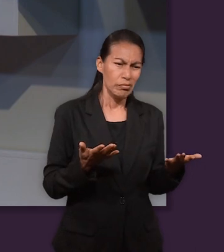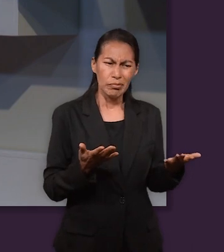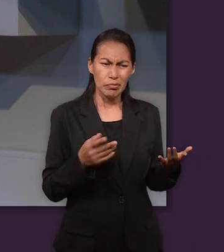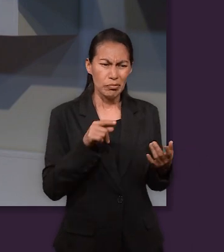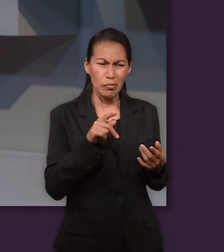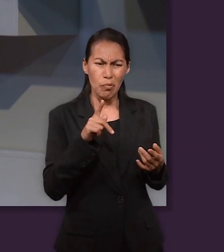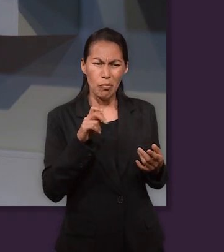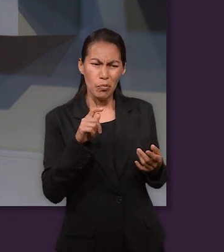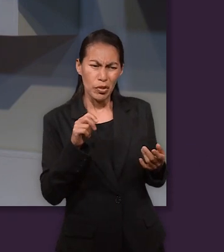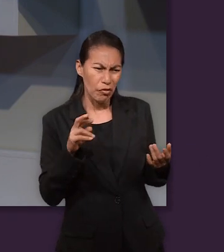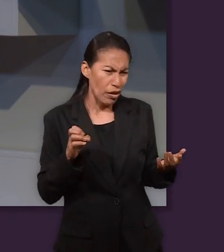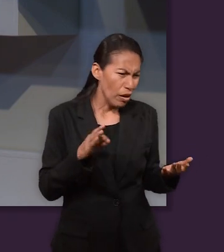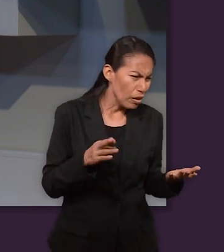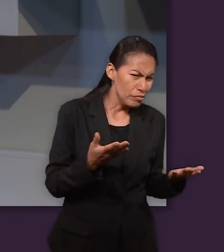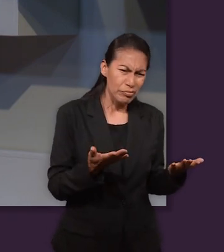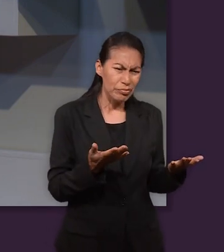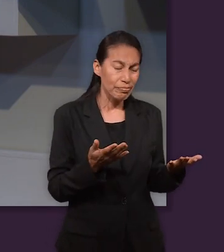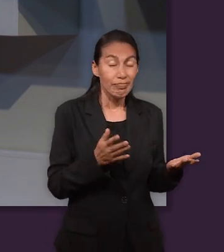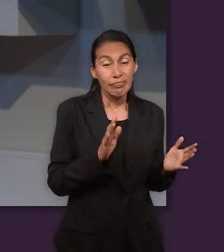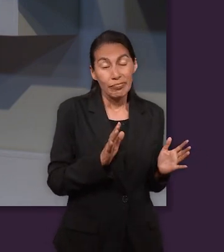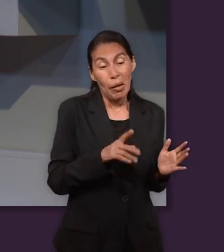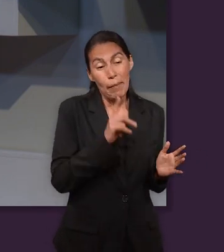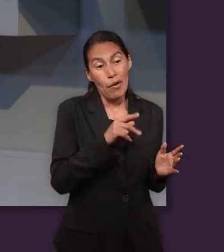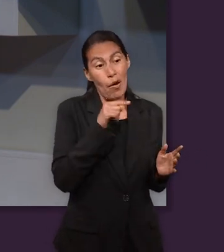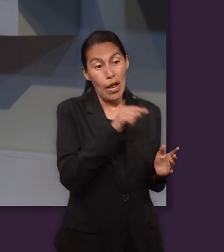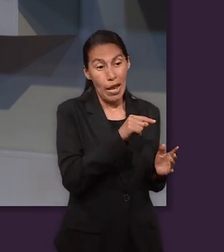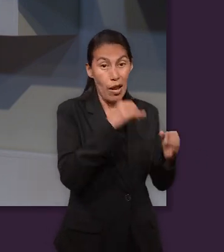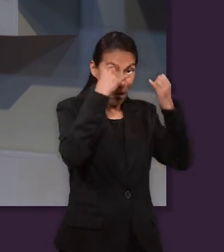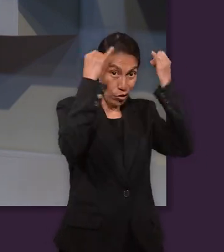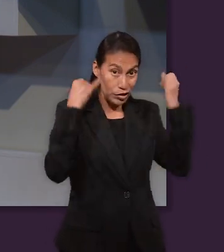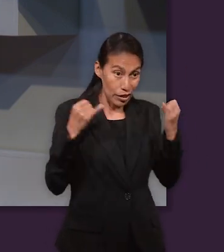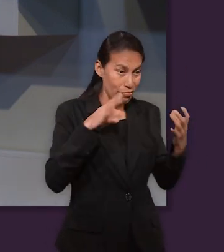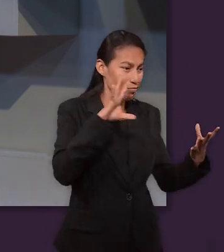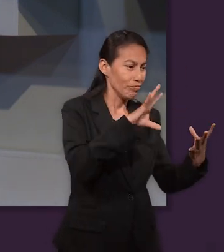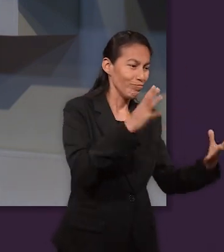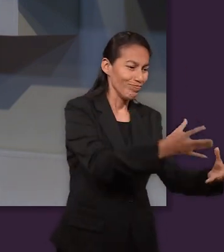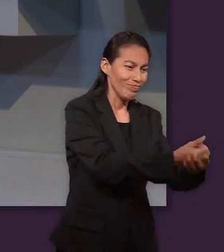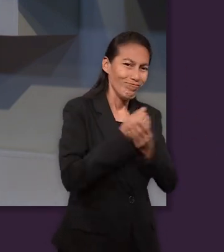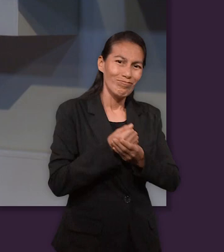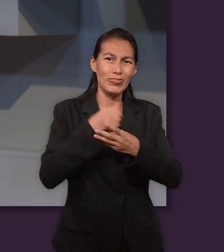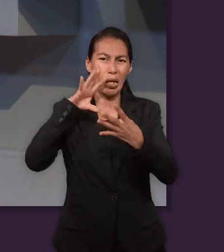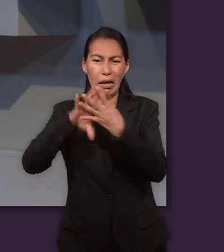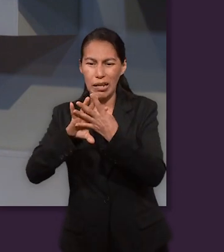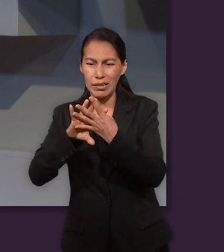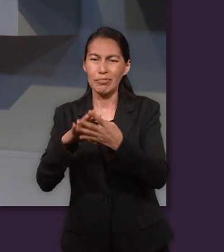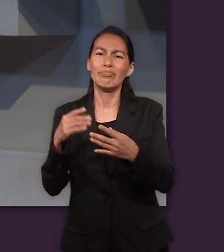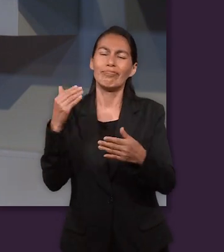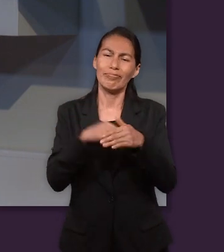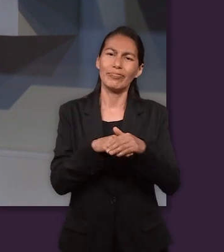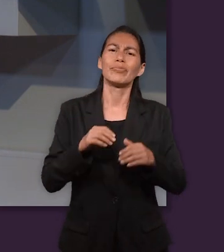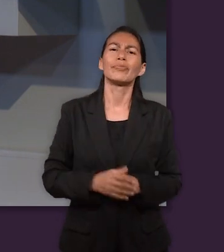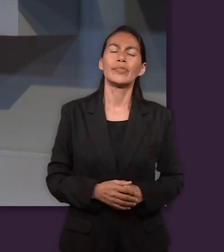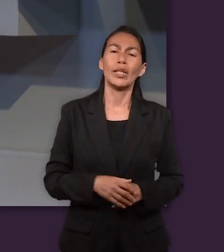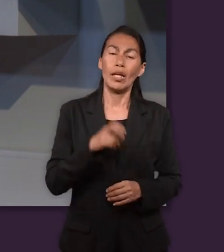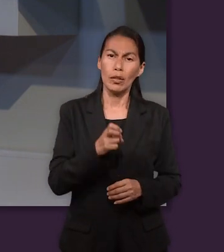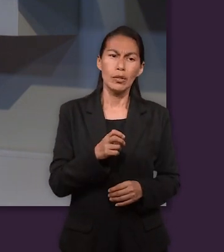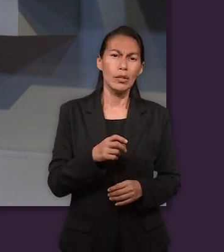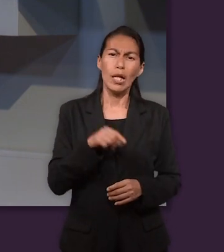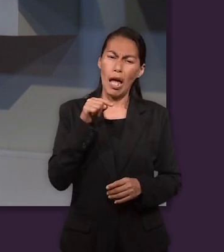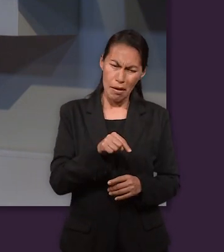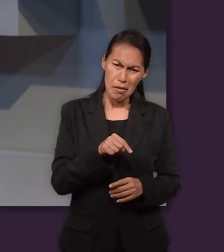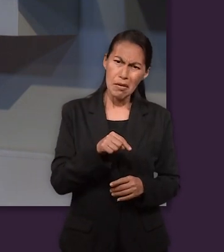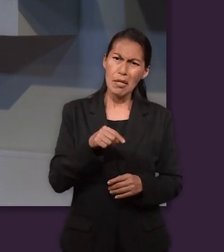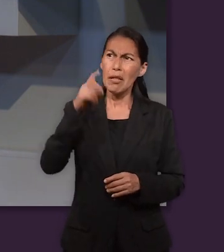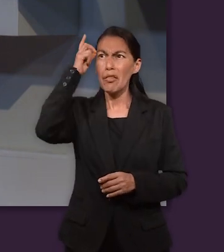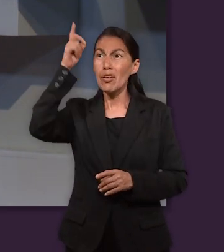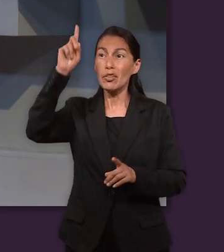se imaginaba que algo no cuadraba en la historia de la esposa de Potifar. Y lo meten a la cárcel, pero incluso ahí en la cárcel, Dios seguía con